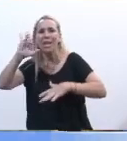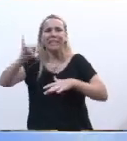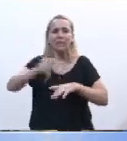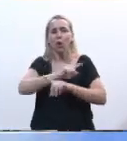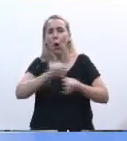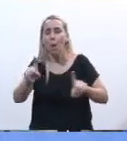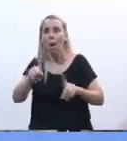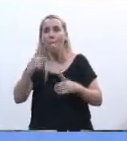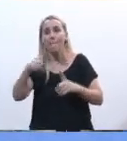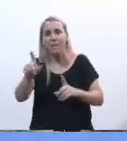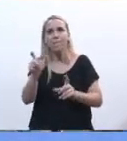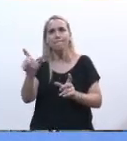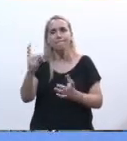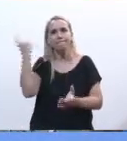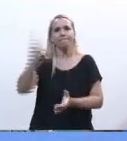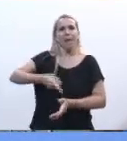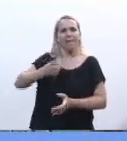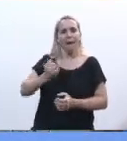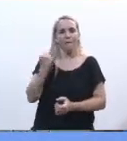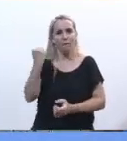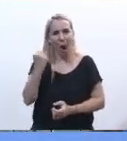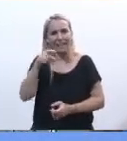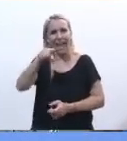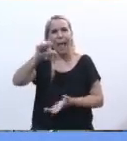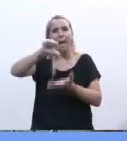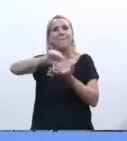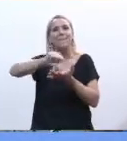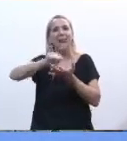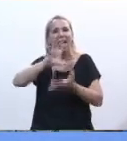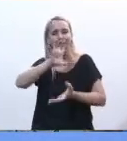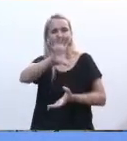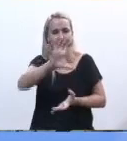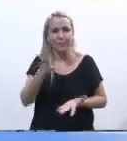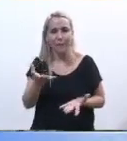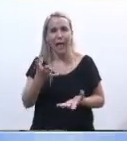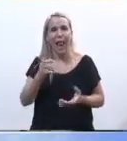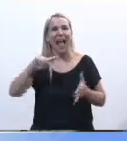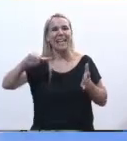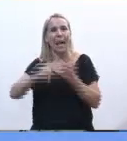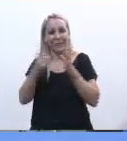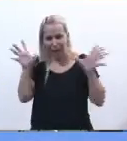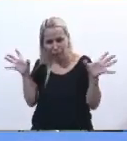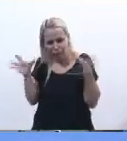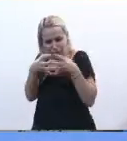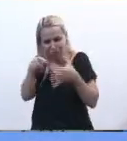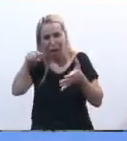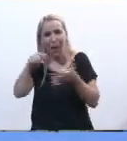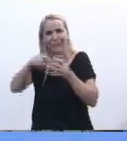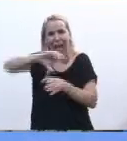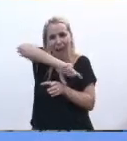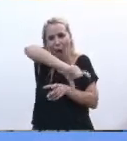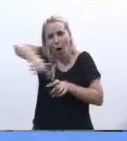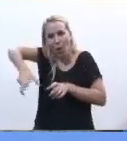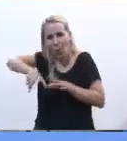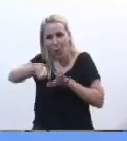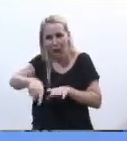por lo menos suena fuerte, en el centro del país. Especialmente, en la capital, en las zonas cercanas,